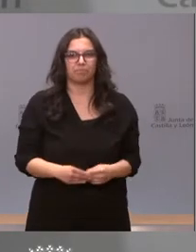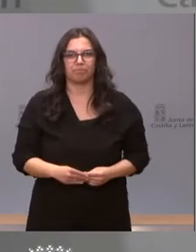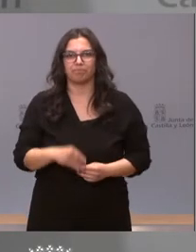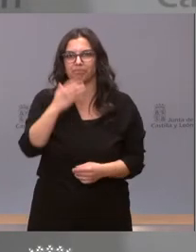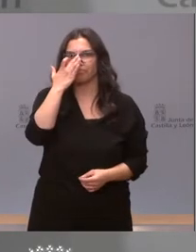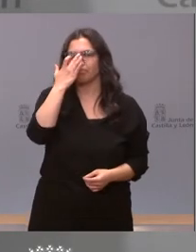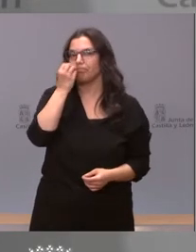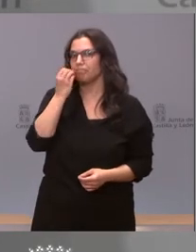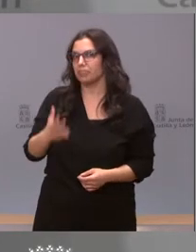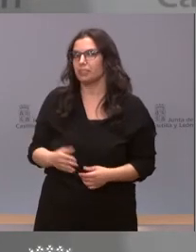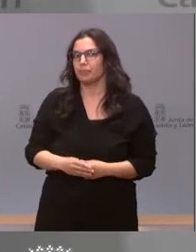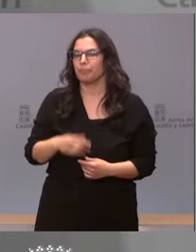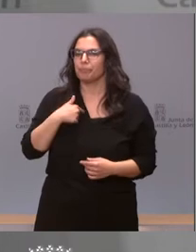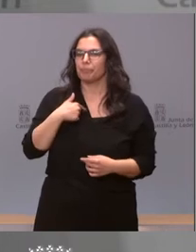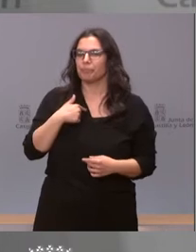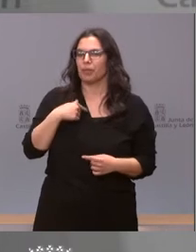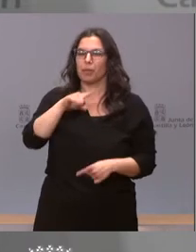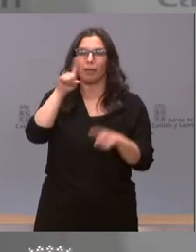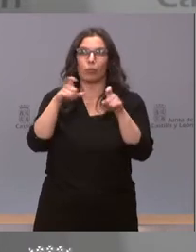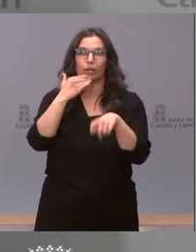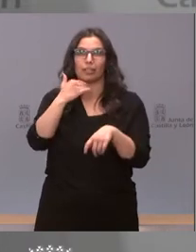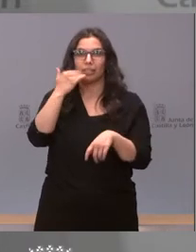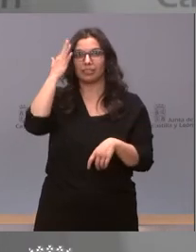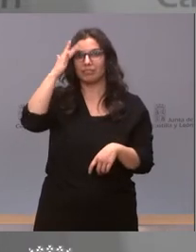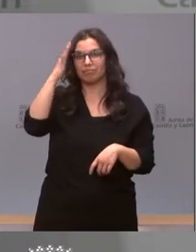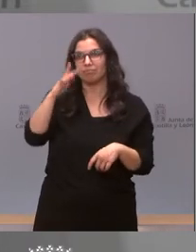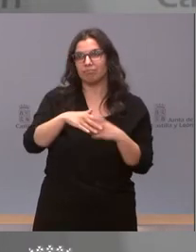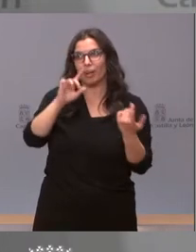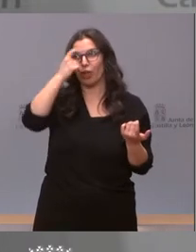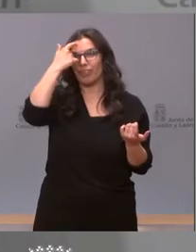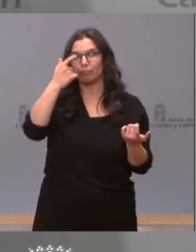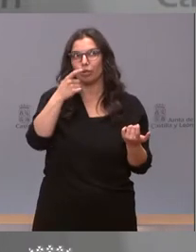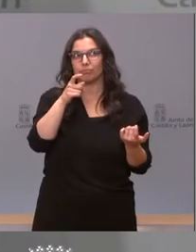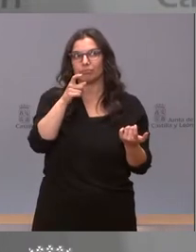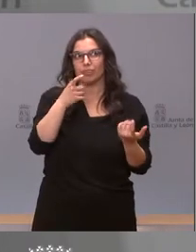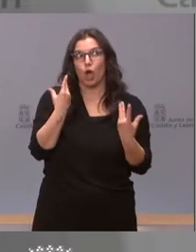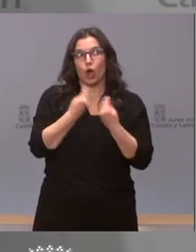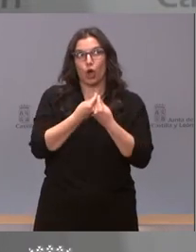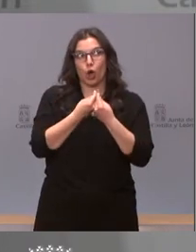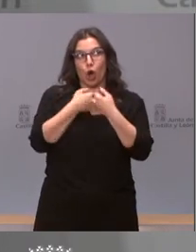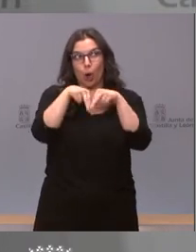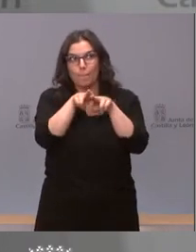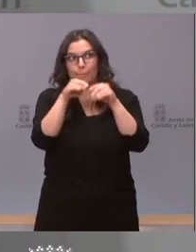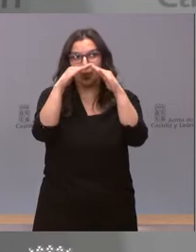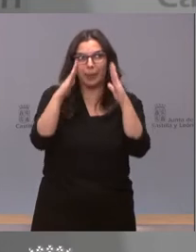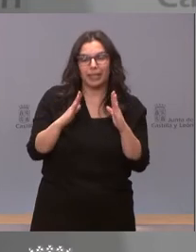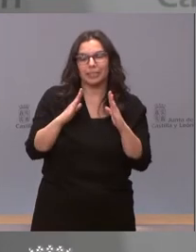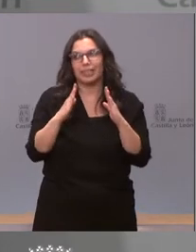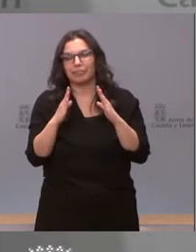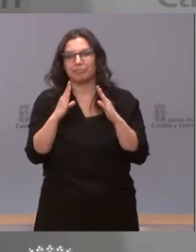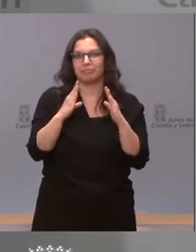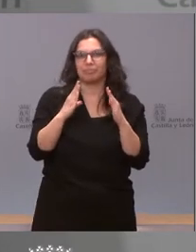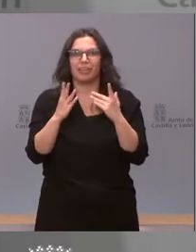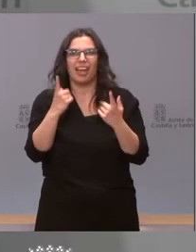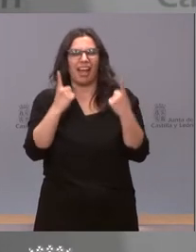Bien, me hace una pregunta casi filosófica, que es un conviviente. Yo creo que a veces llegamos a algunos extremos un